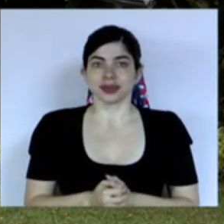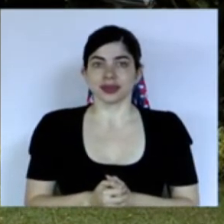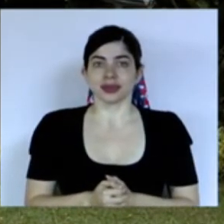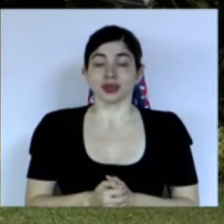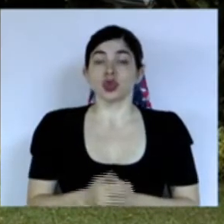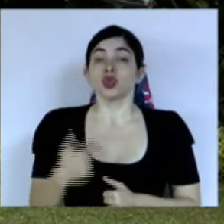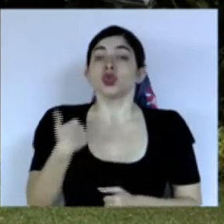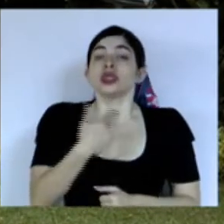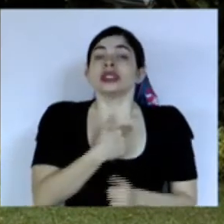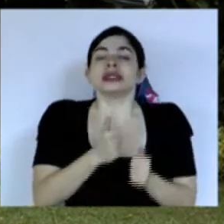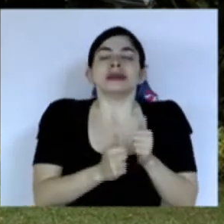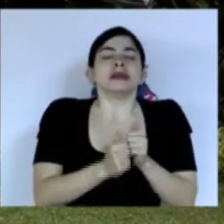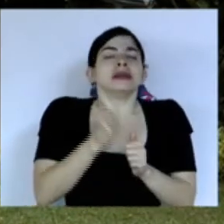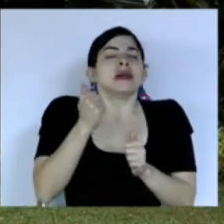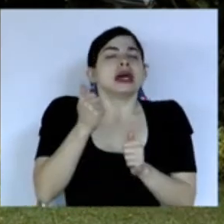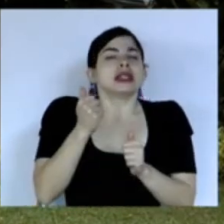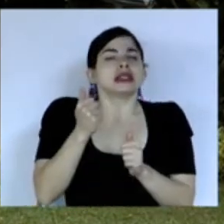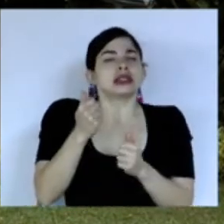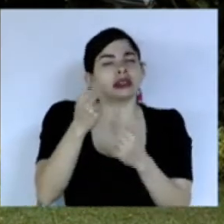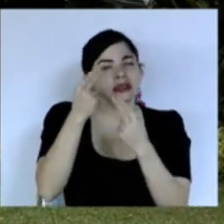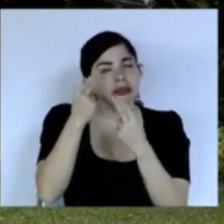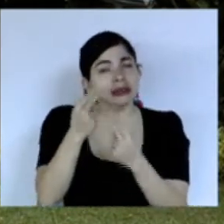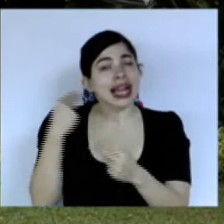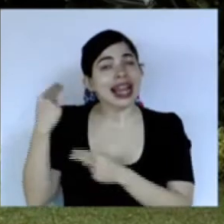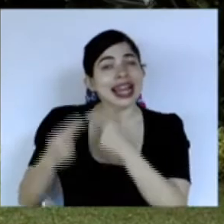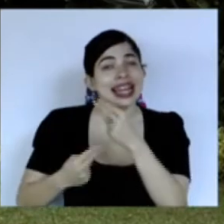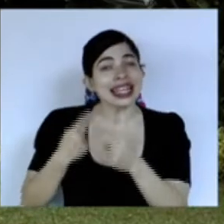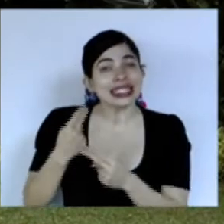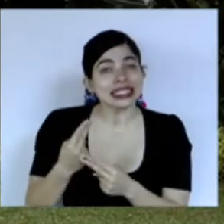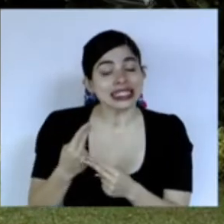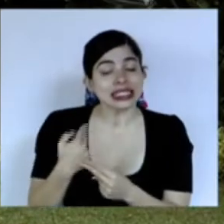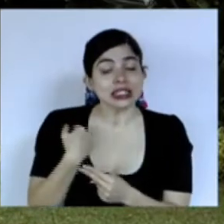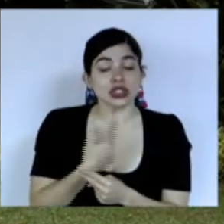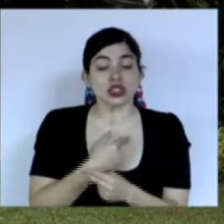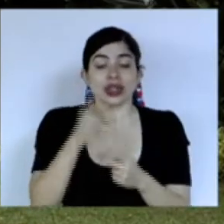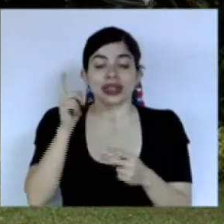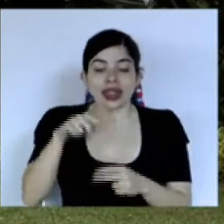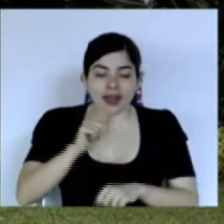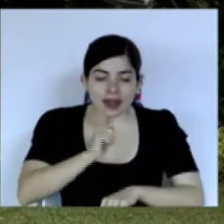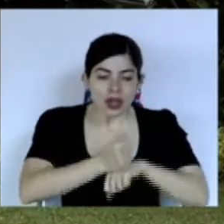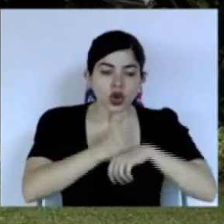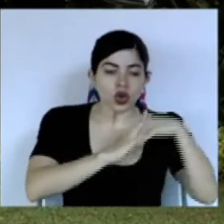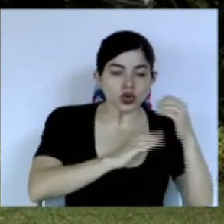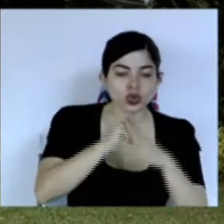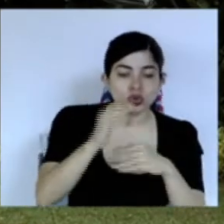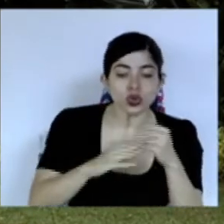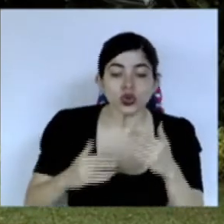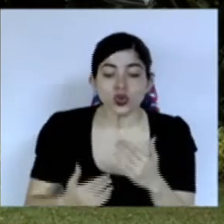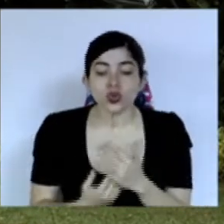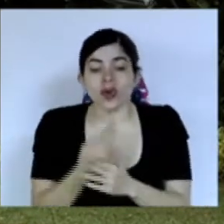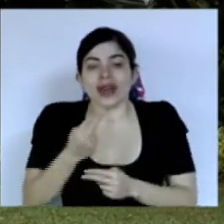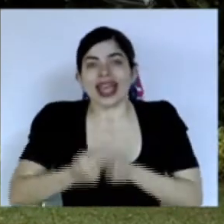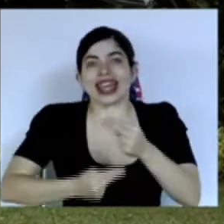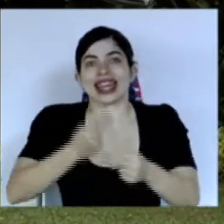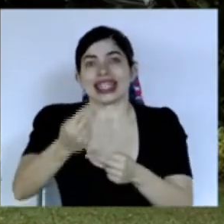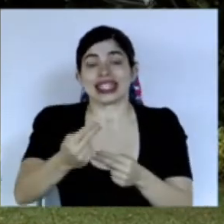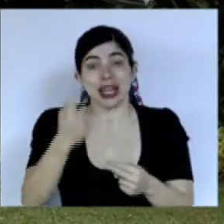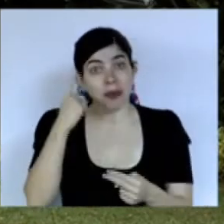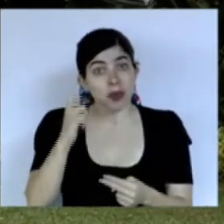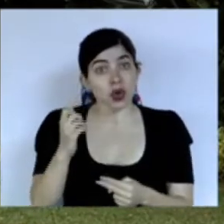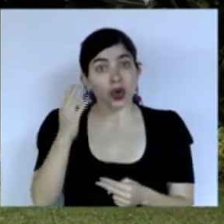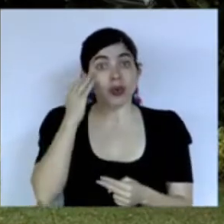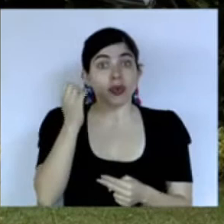nuestro mayor tributo al legado que hemos recibido es construir el nuevo legado porque ya no basta